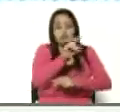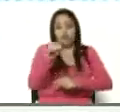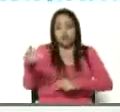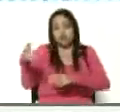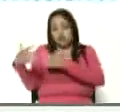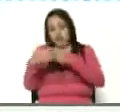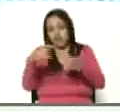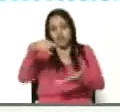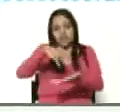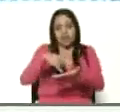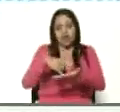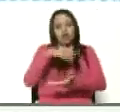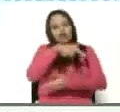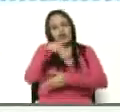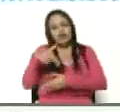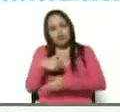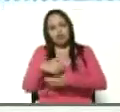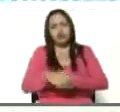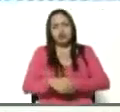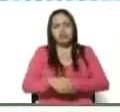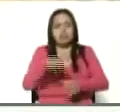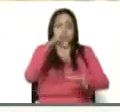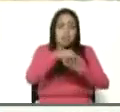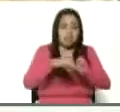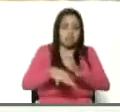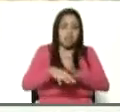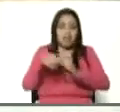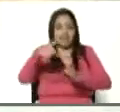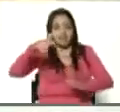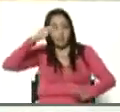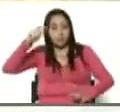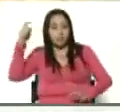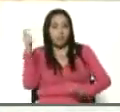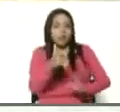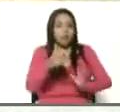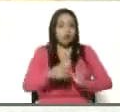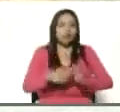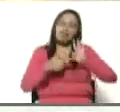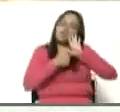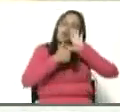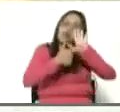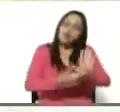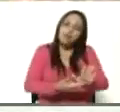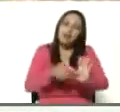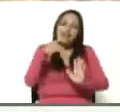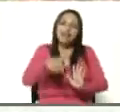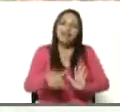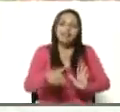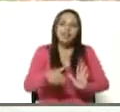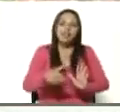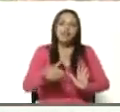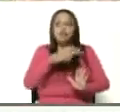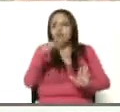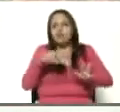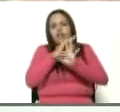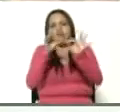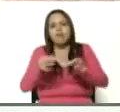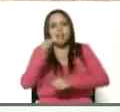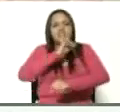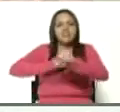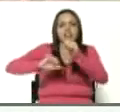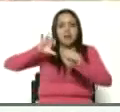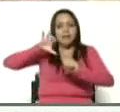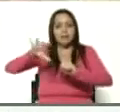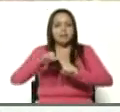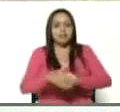donde nosotros desde la producción, desde Huarico demostramos esta es nuestra forma de defender la patria,